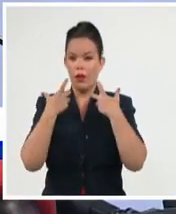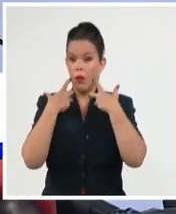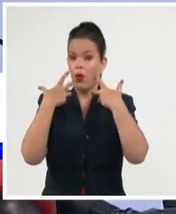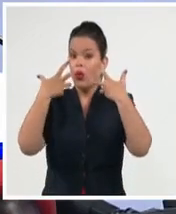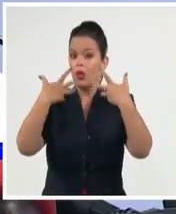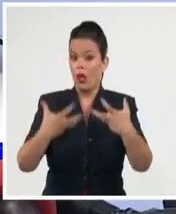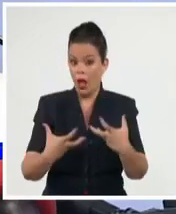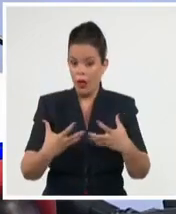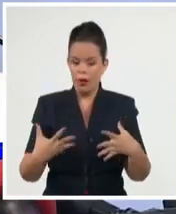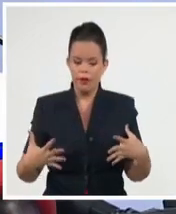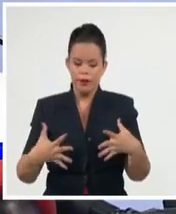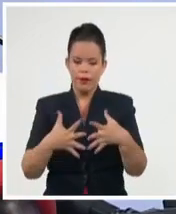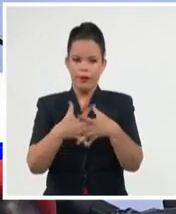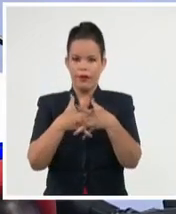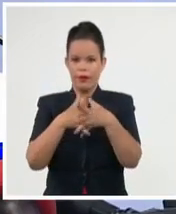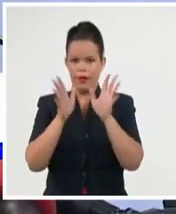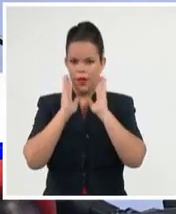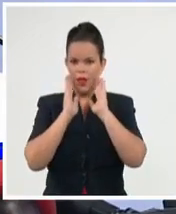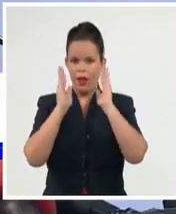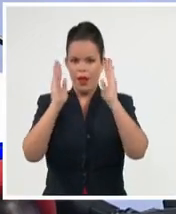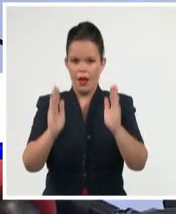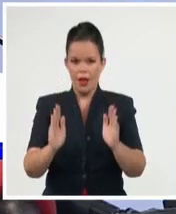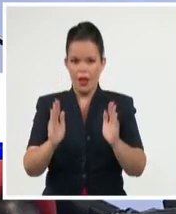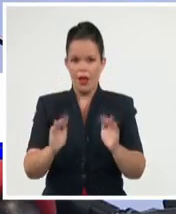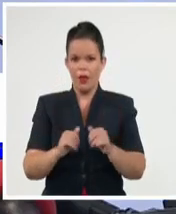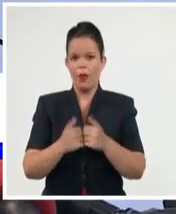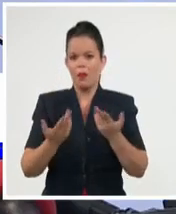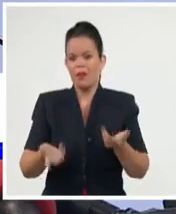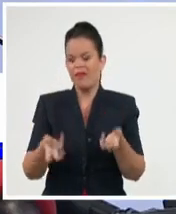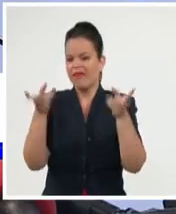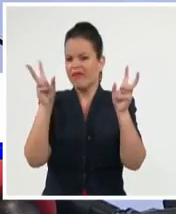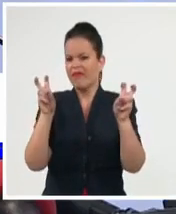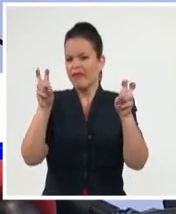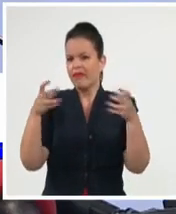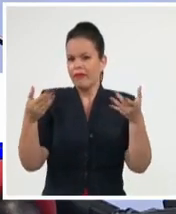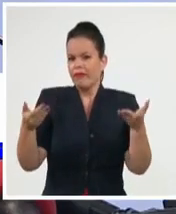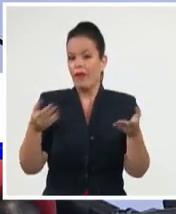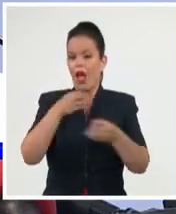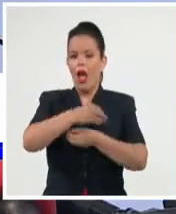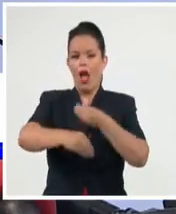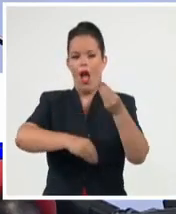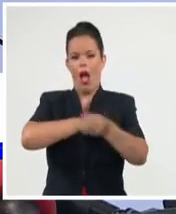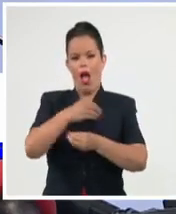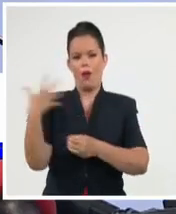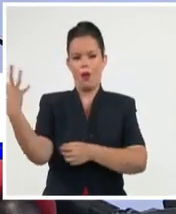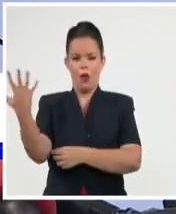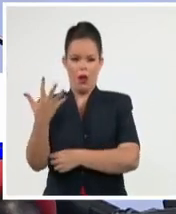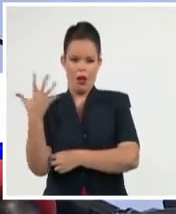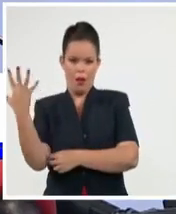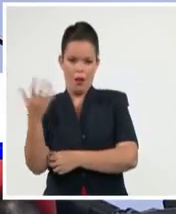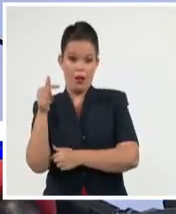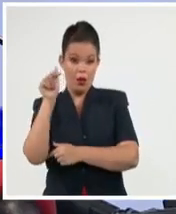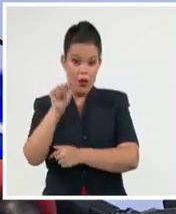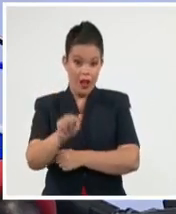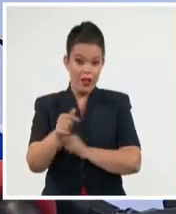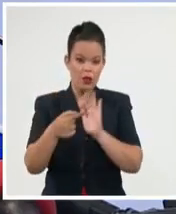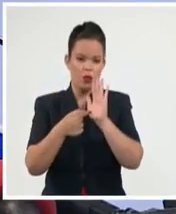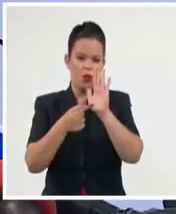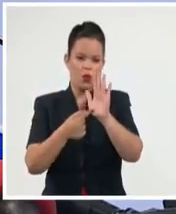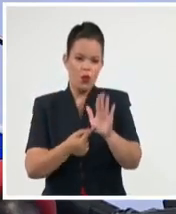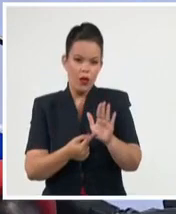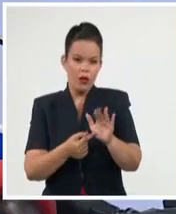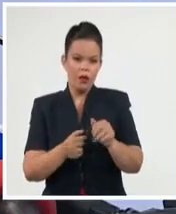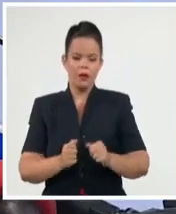justamente dirigida a los temas de cambio climático y eso se traduce en acciones de mitigación